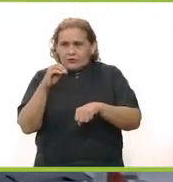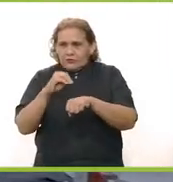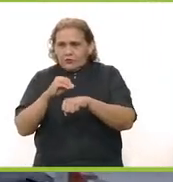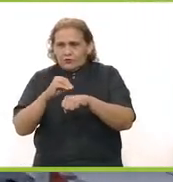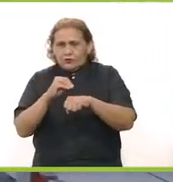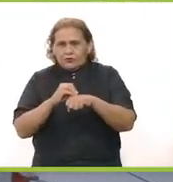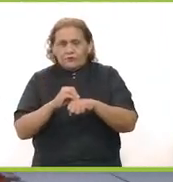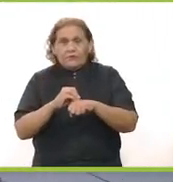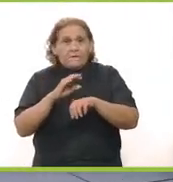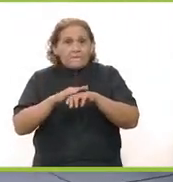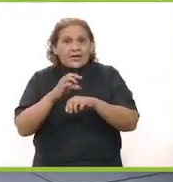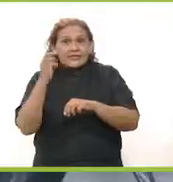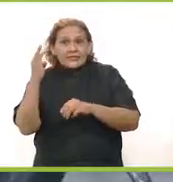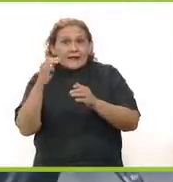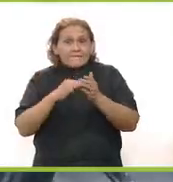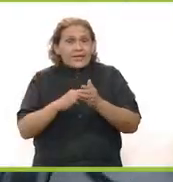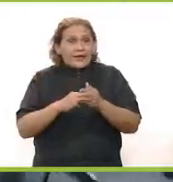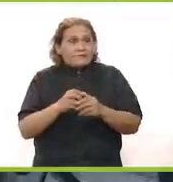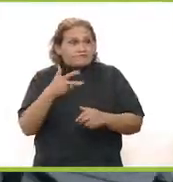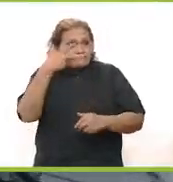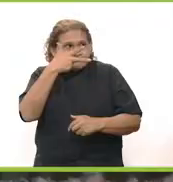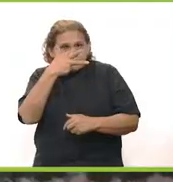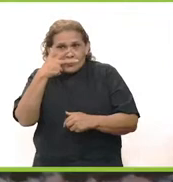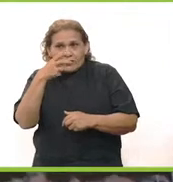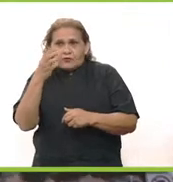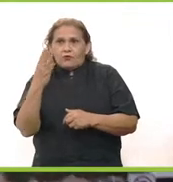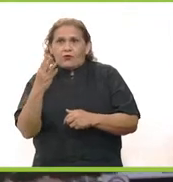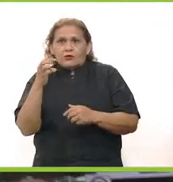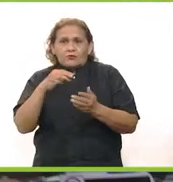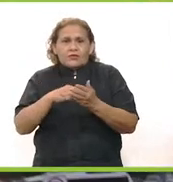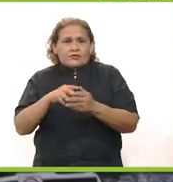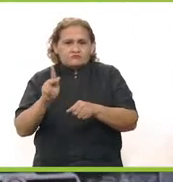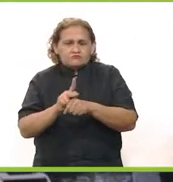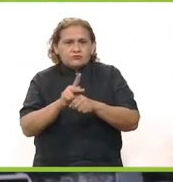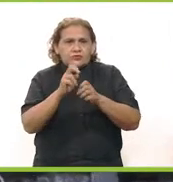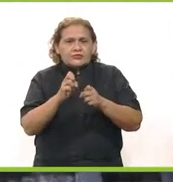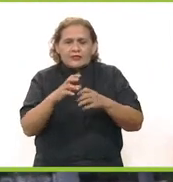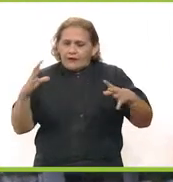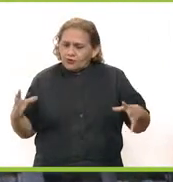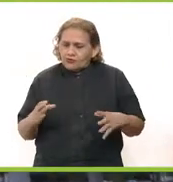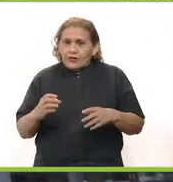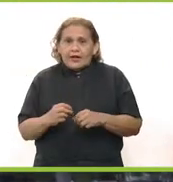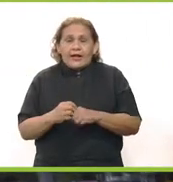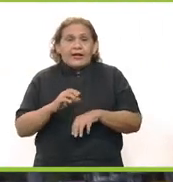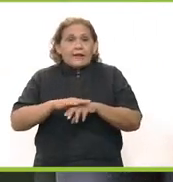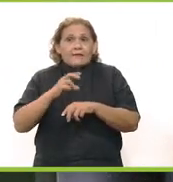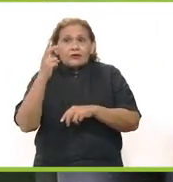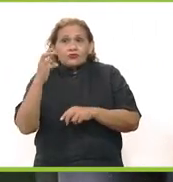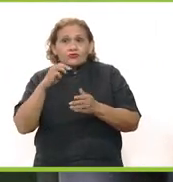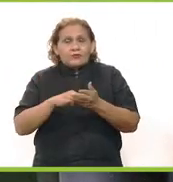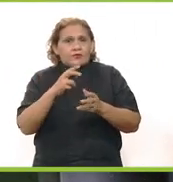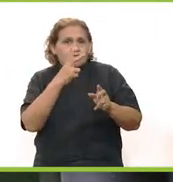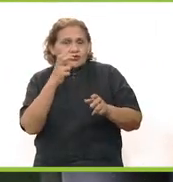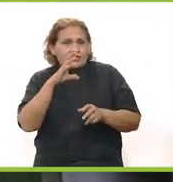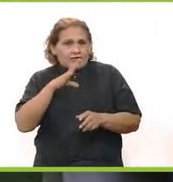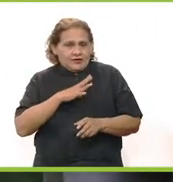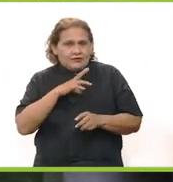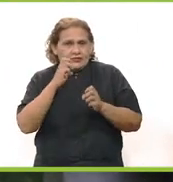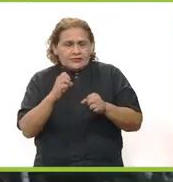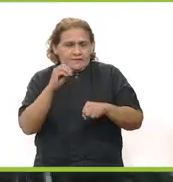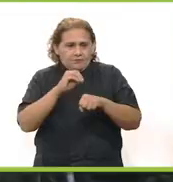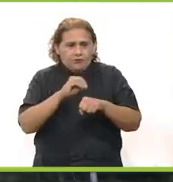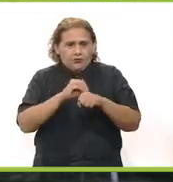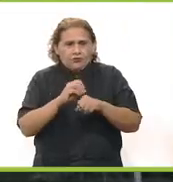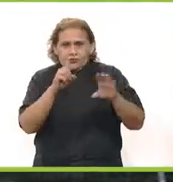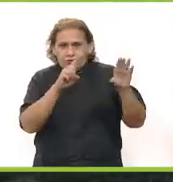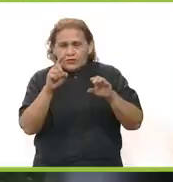calle, estamos instalando pues más de tres mil y tantas cámaras de seguridad, casi cuatro mil cámaras de seguridad, que se suman a las más de dos mil doscientas que